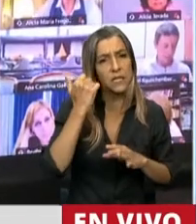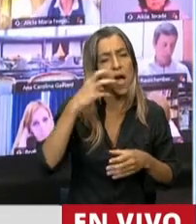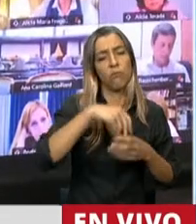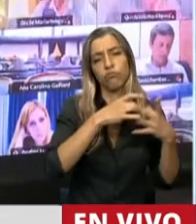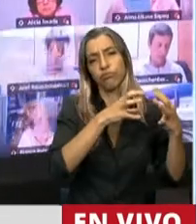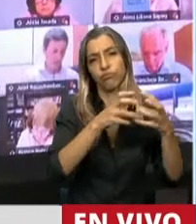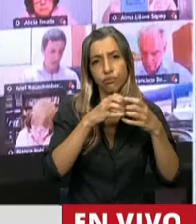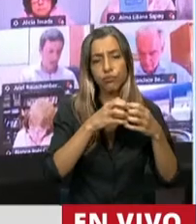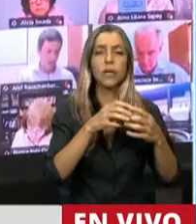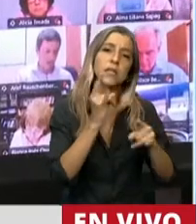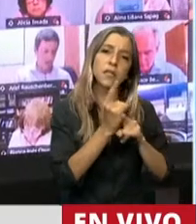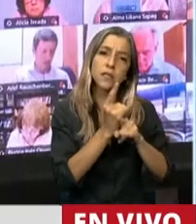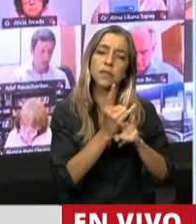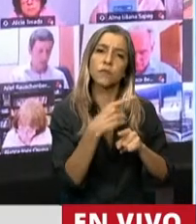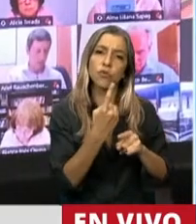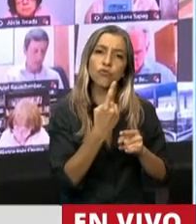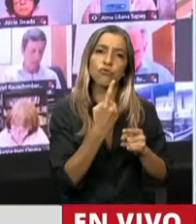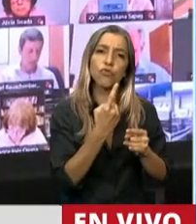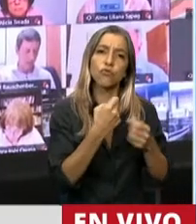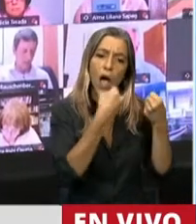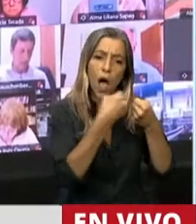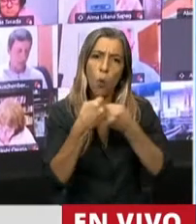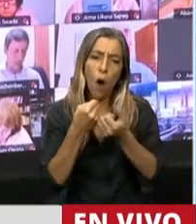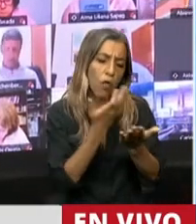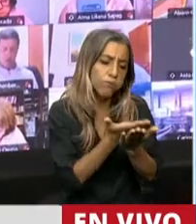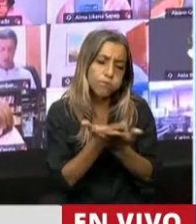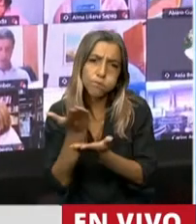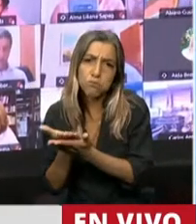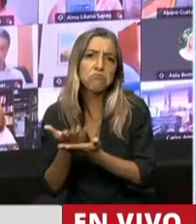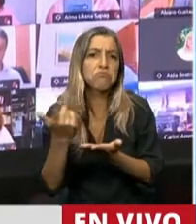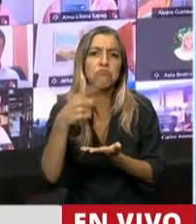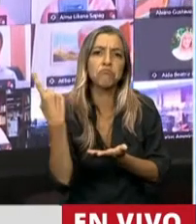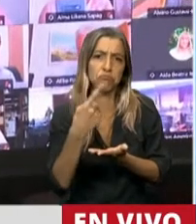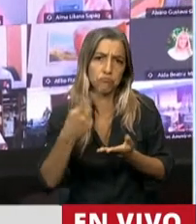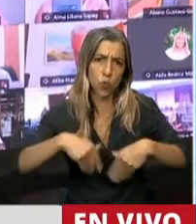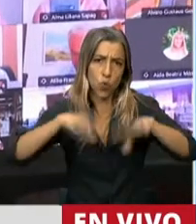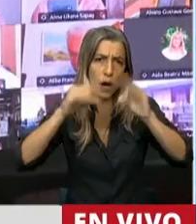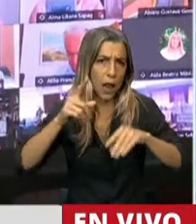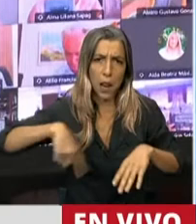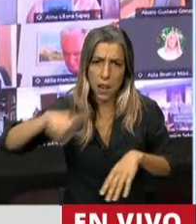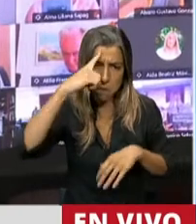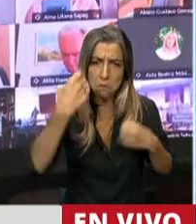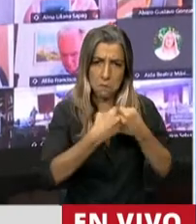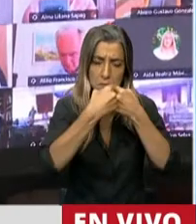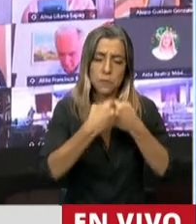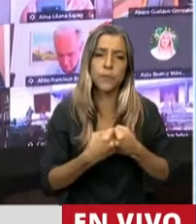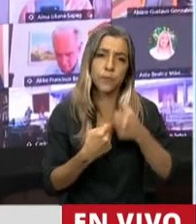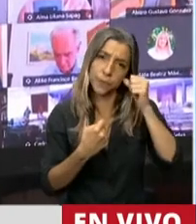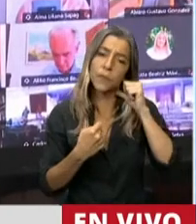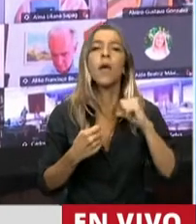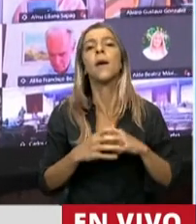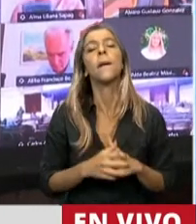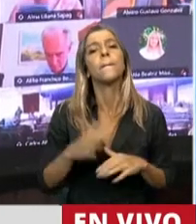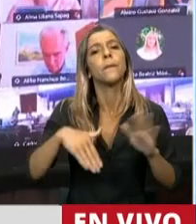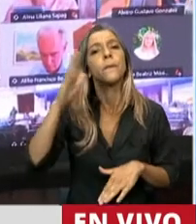en cada uno de ellos unanimidad en el tratamiento, pero voy a hacer referencia a la orden